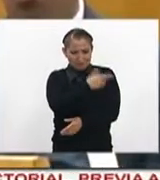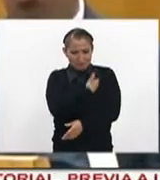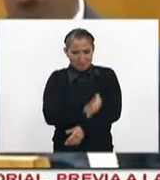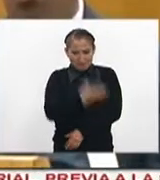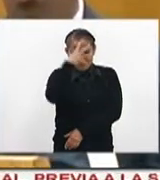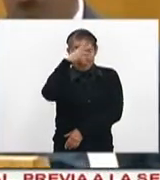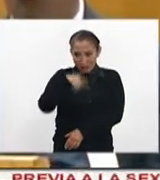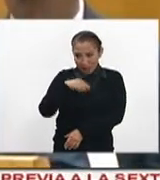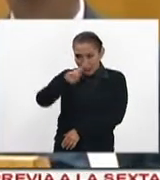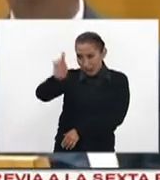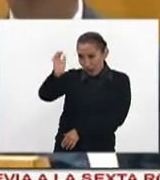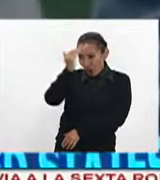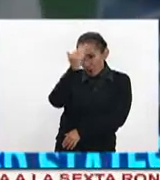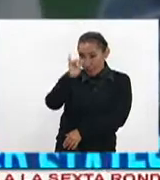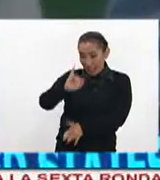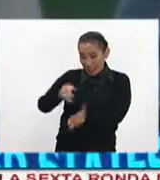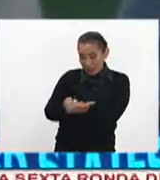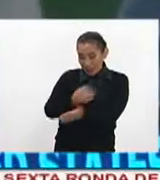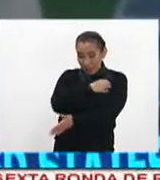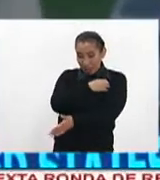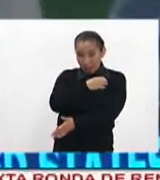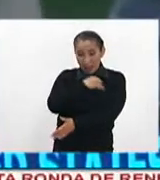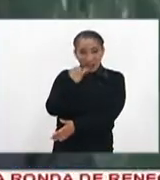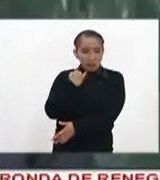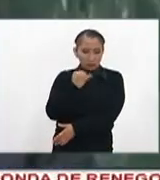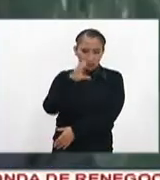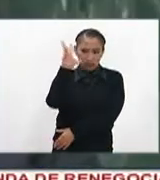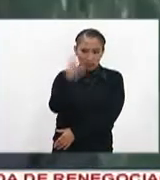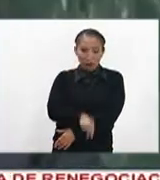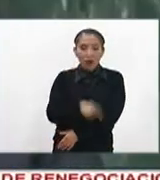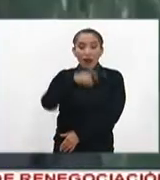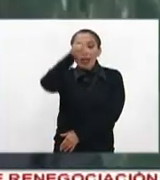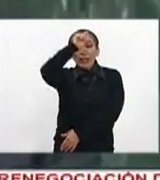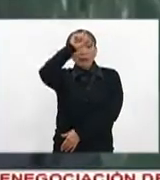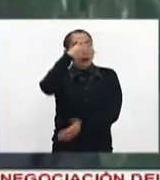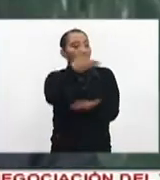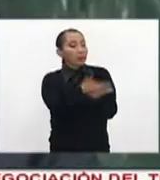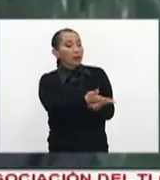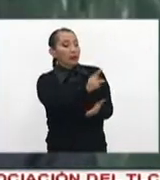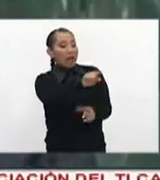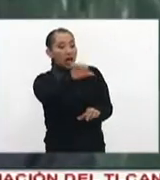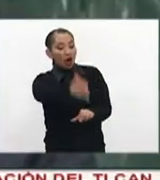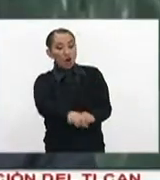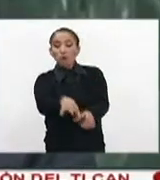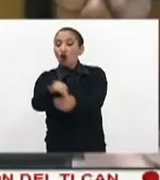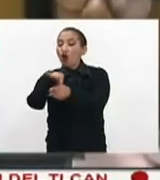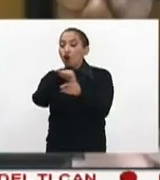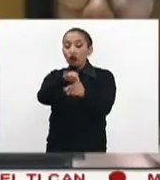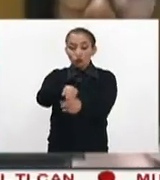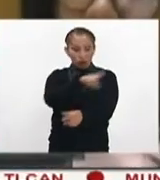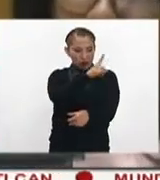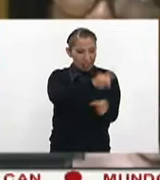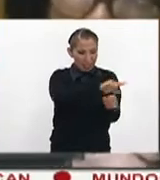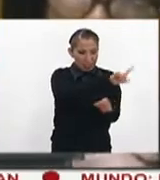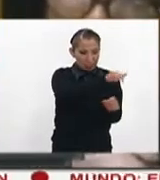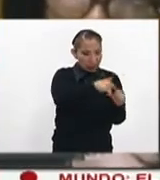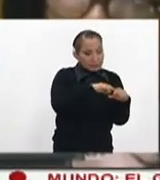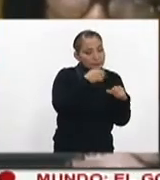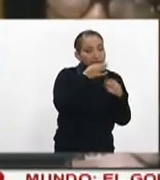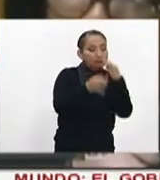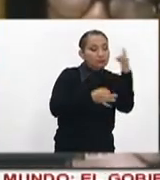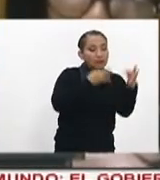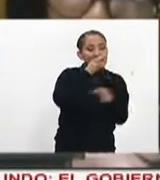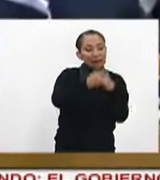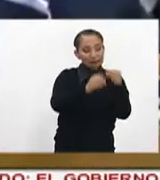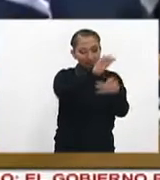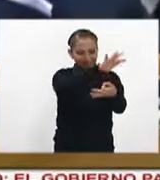reconocer Jerusalén como la capital de Israel. Egipto pidió que se efectúara dicha votación un día después de la circulación